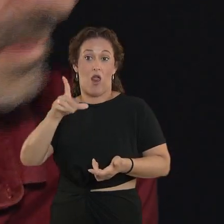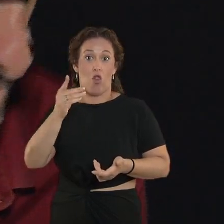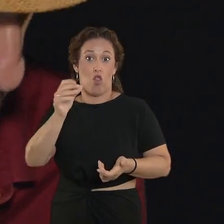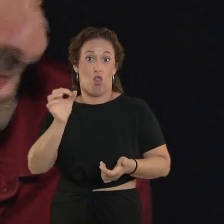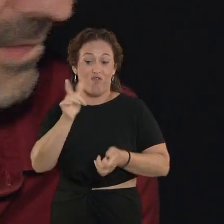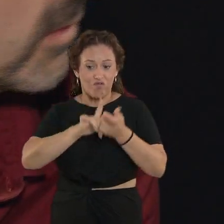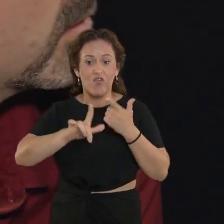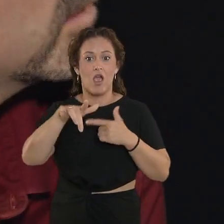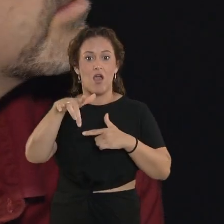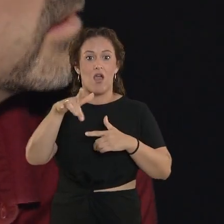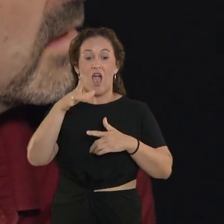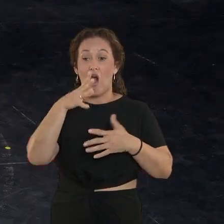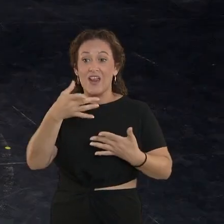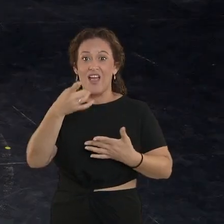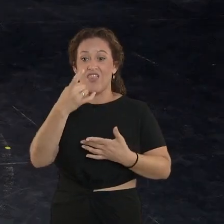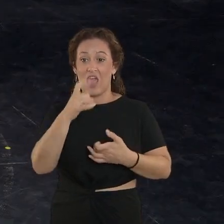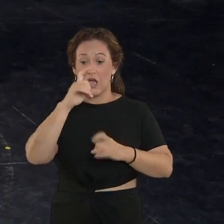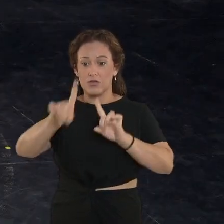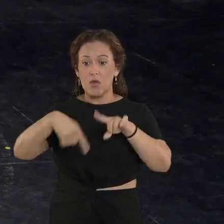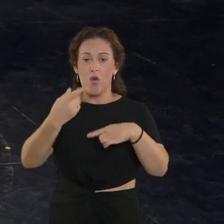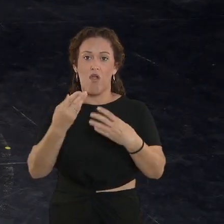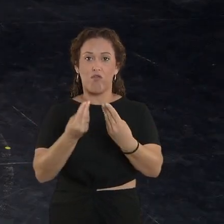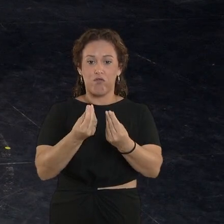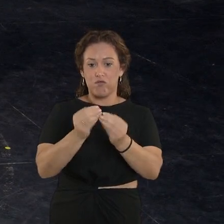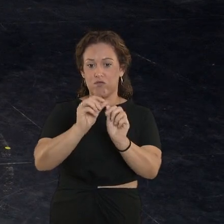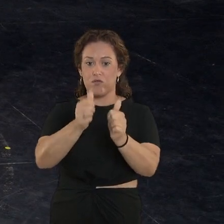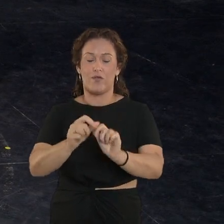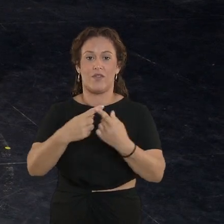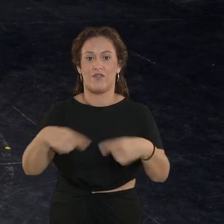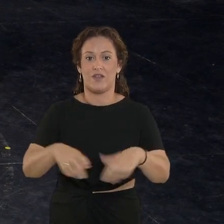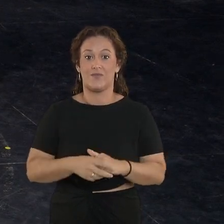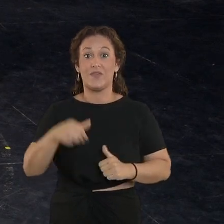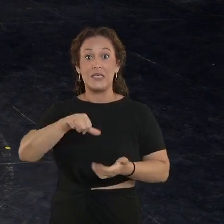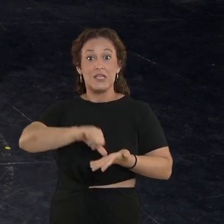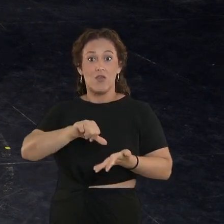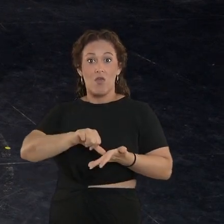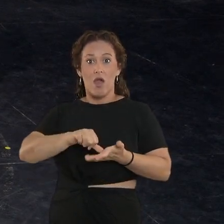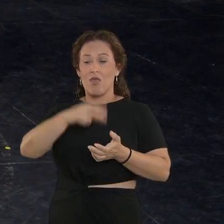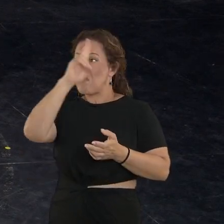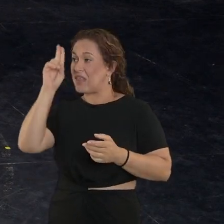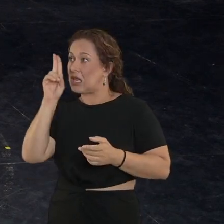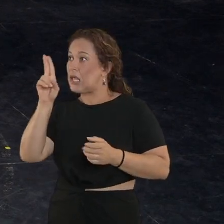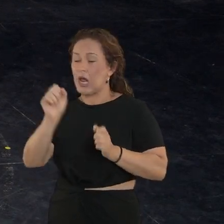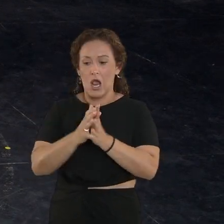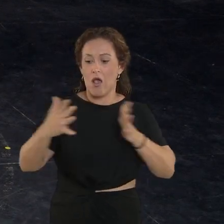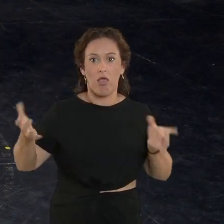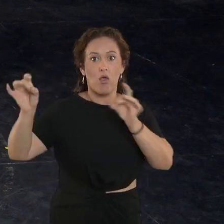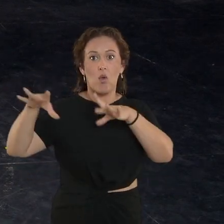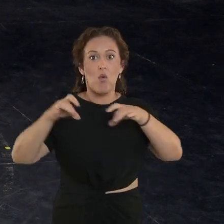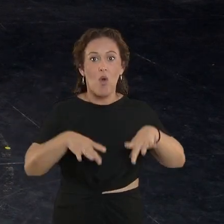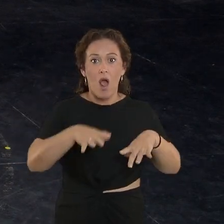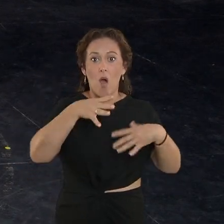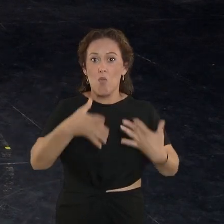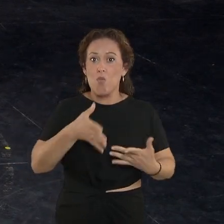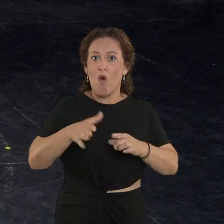100 años después se encuentra de otra manera. Esta ciudad es tan grande como el Madrid que me dio sepultura. Barrios